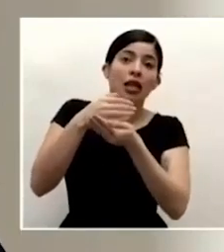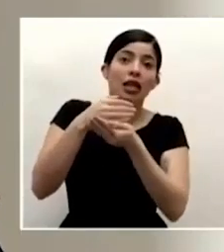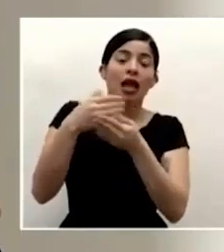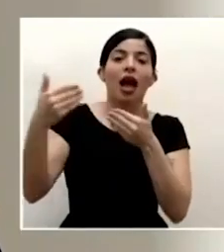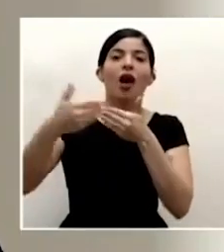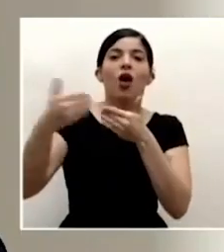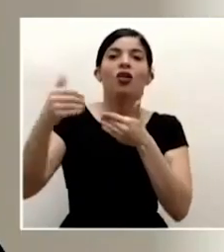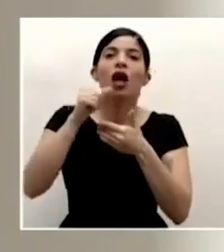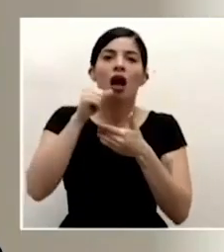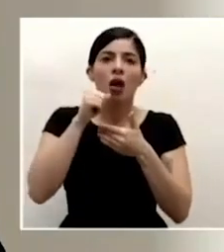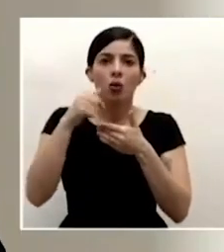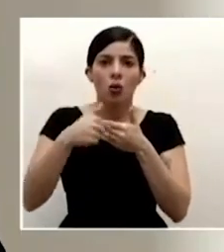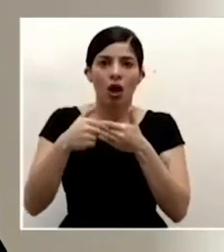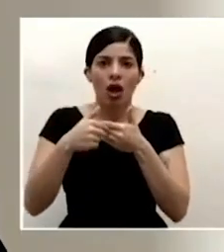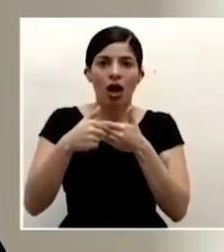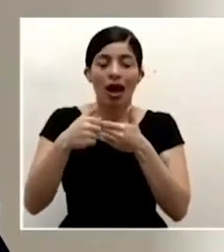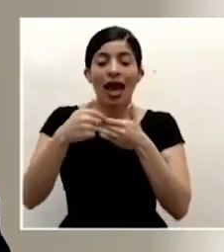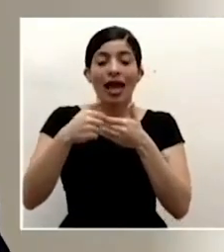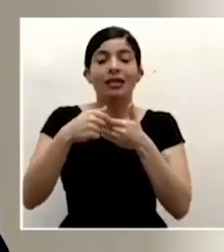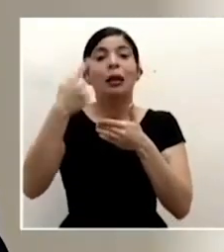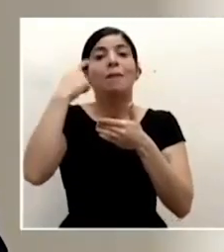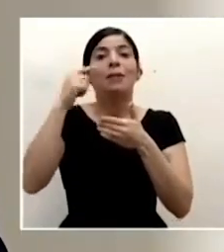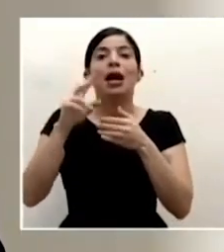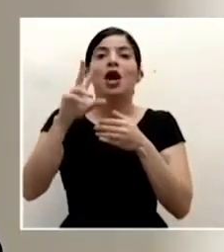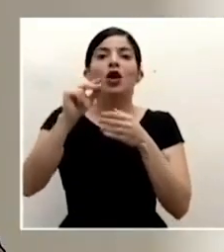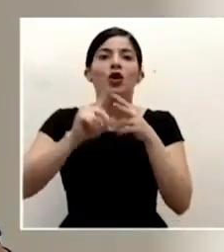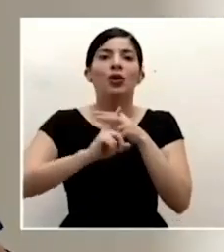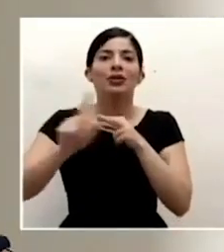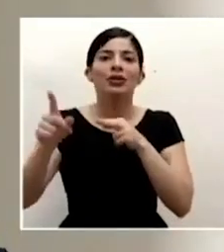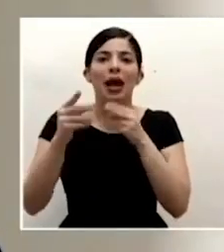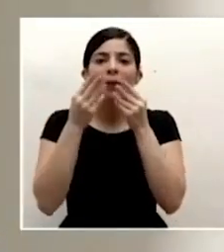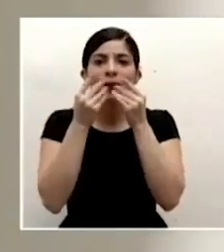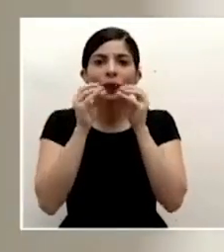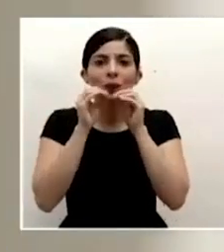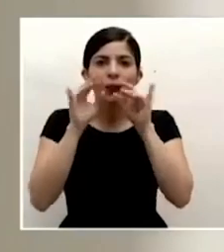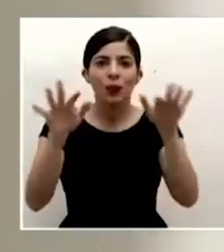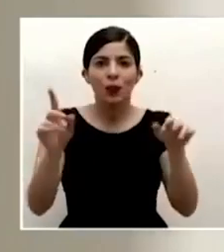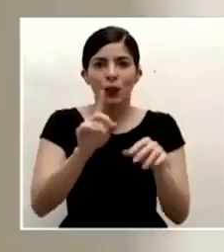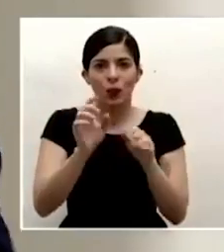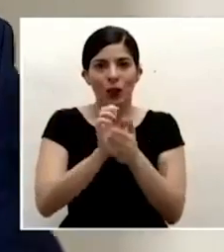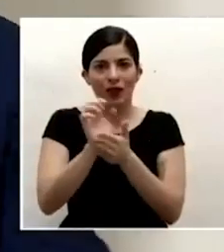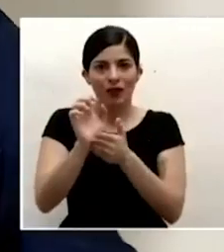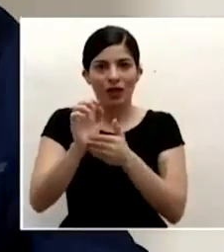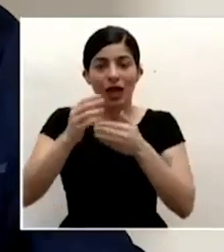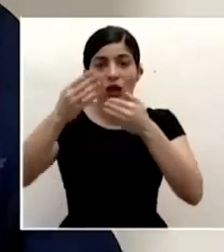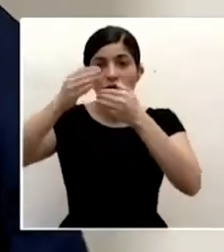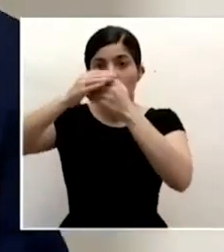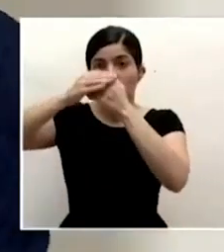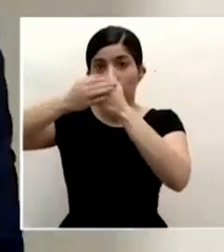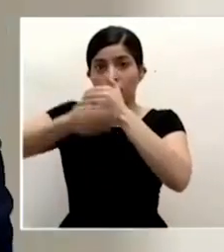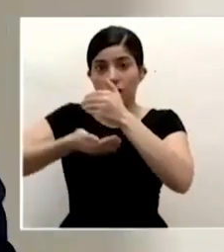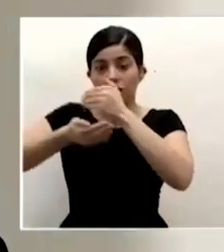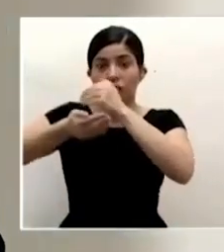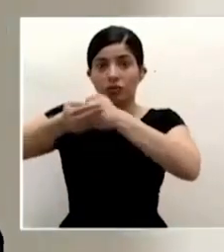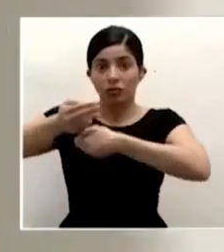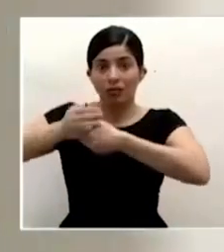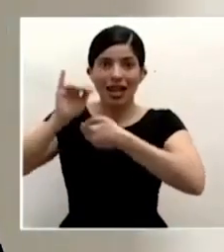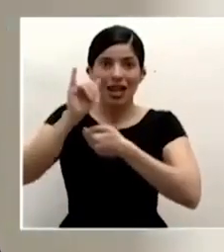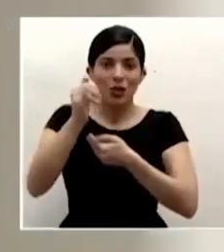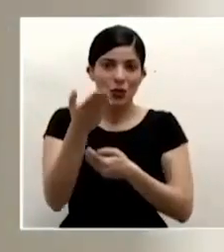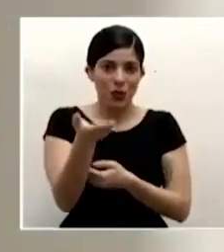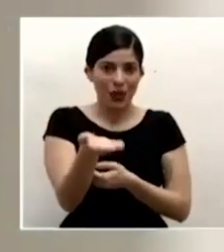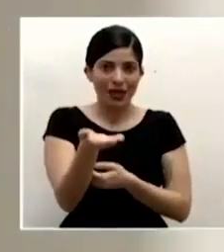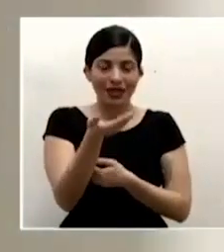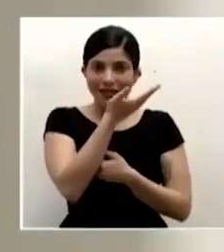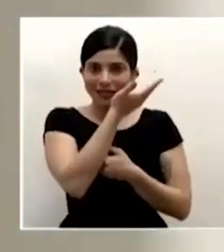evita que las gotitas se escapen hacia el exterior entonces esas dos capas por ejemplo como esta que ya le dije que